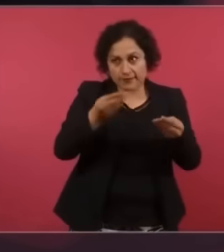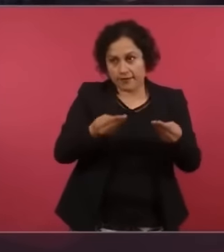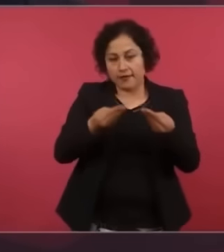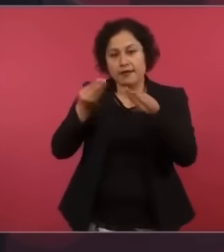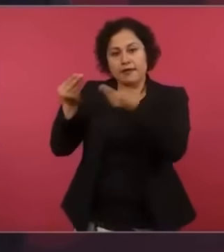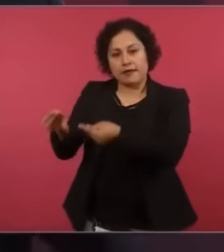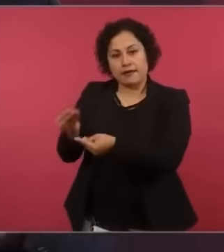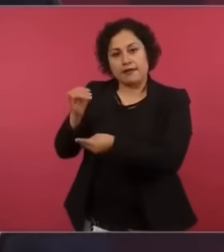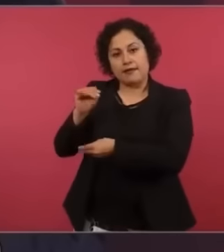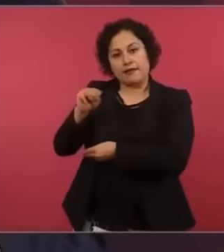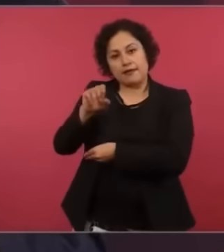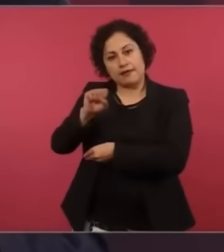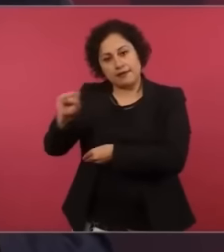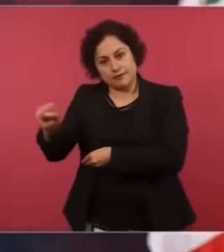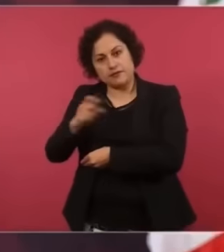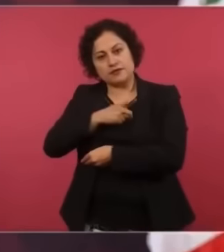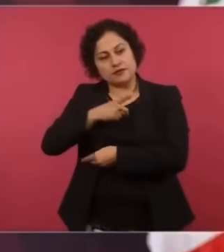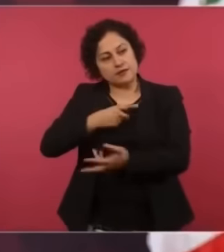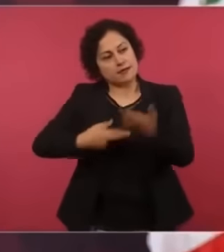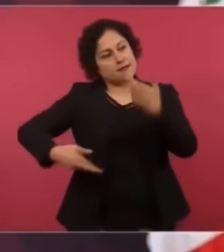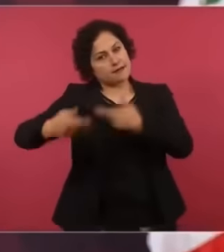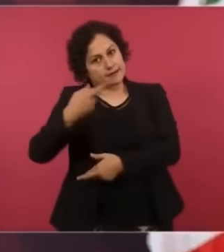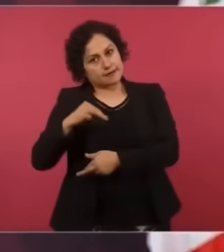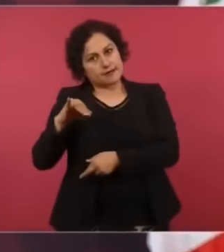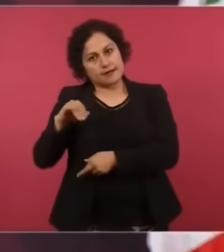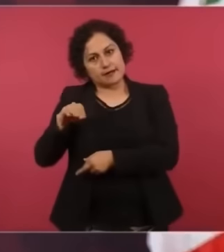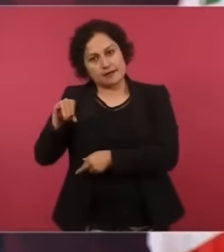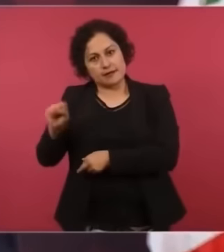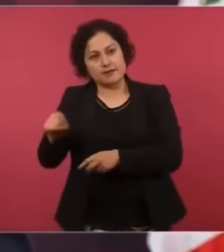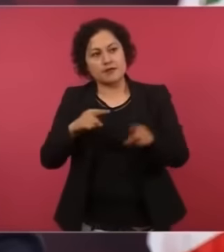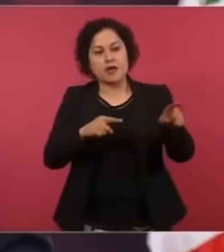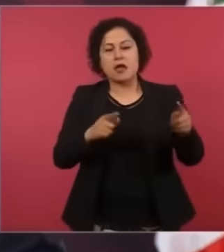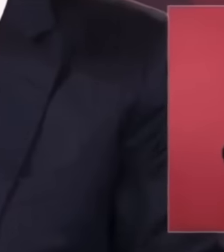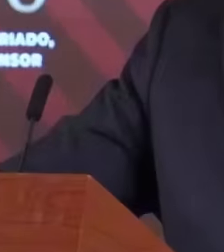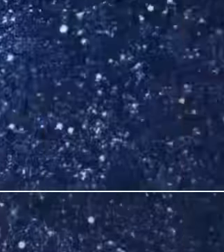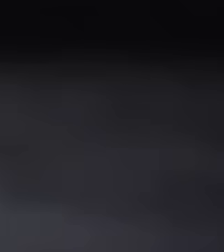Seguro Social y no entregan los fondos.